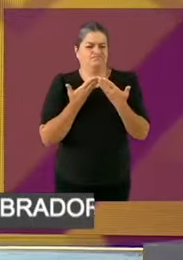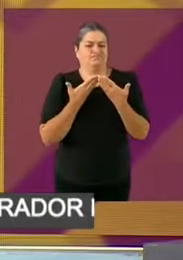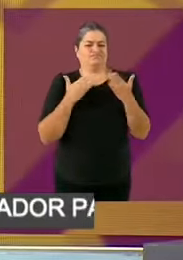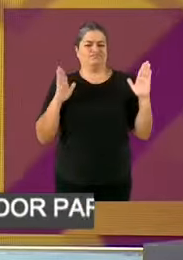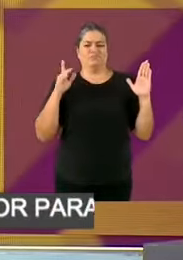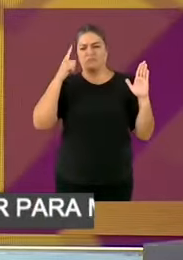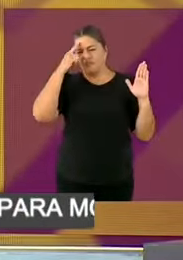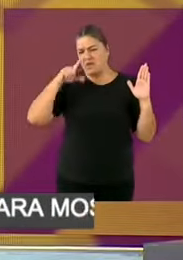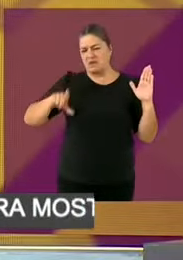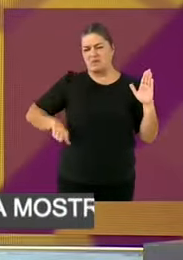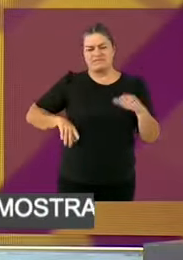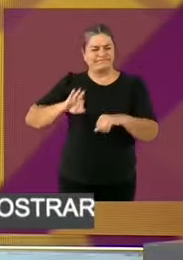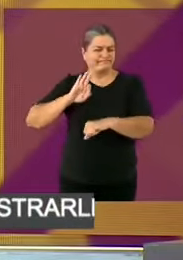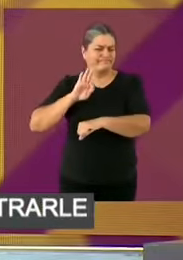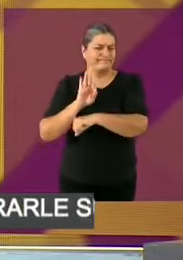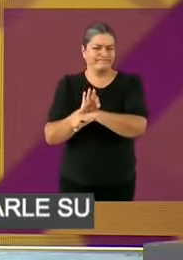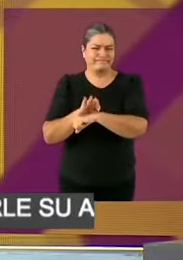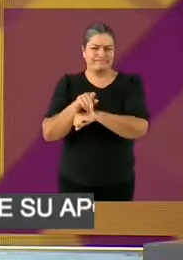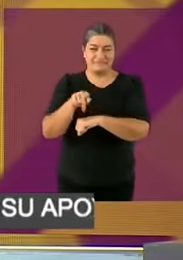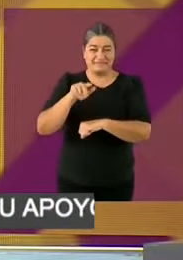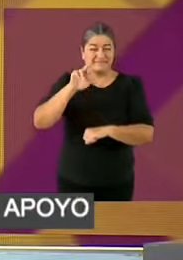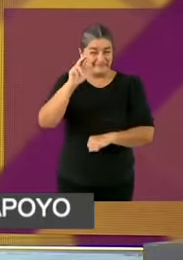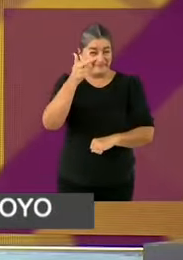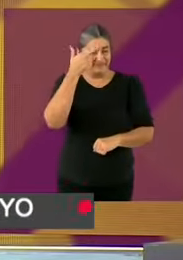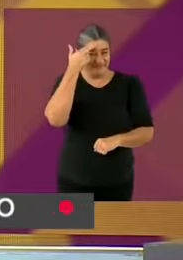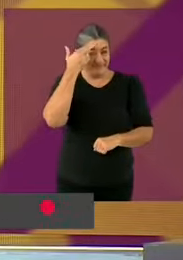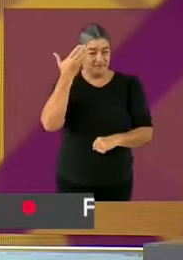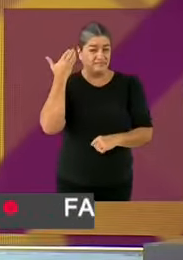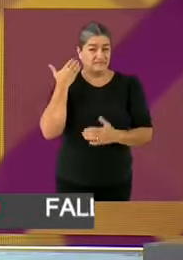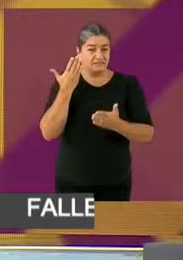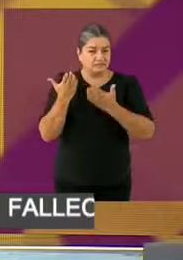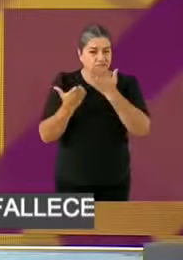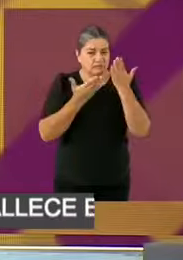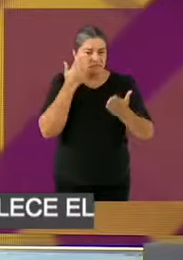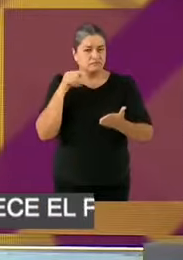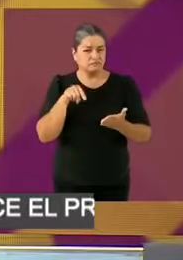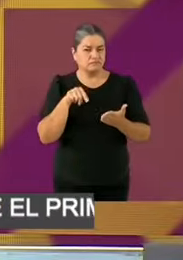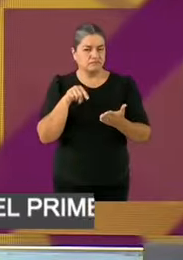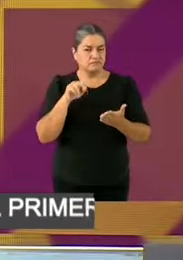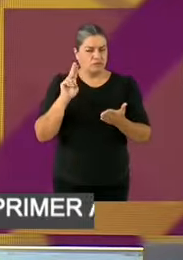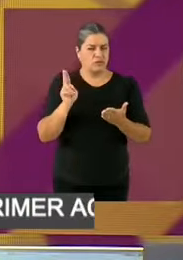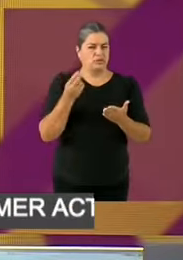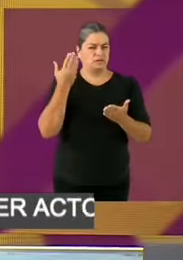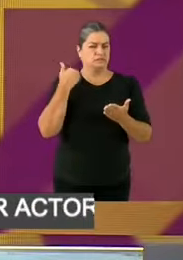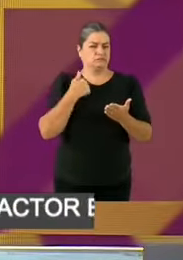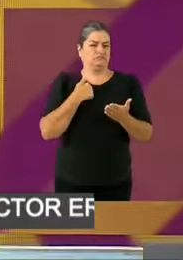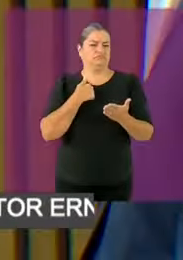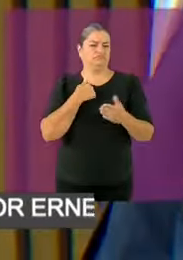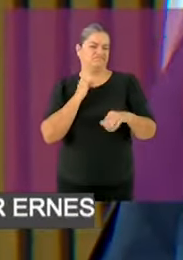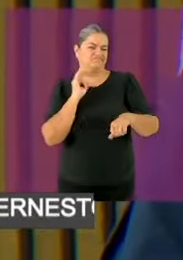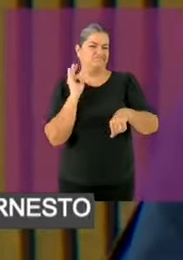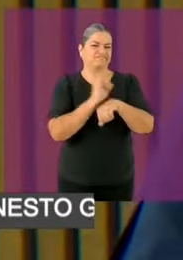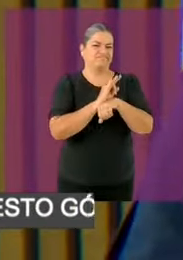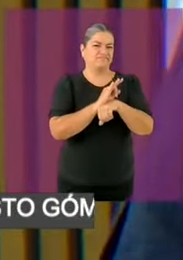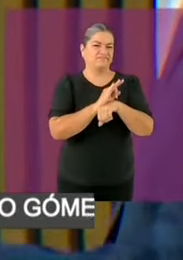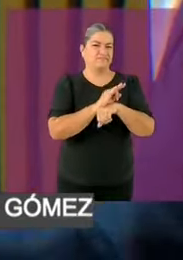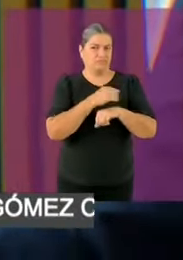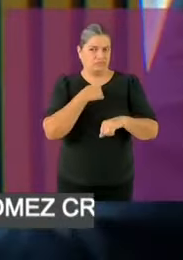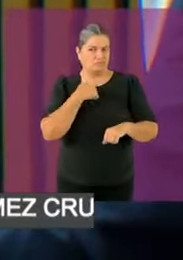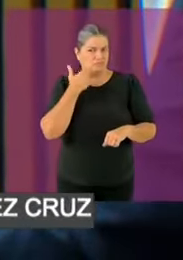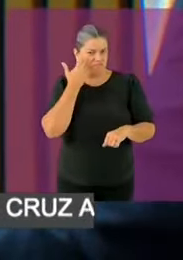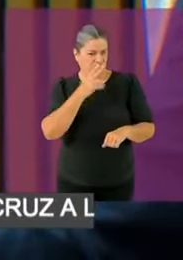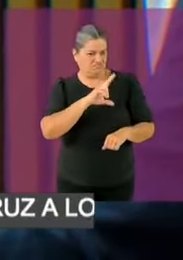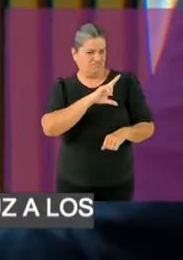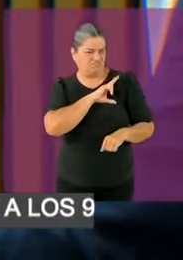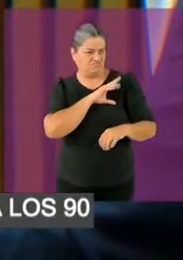defendió a la UNAM frente a la privatización que quería hacer el PRIAM. Y he sido maestra universitaria durante muchos años de mi vida.